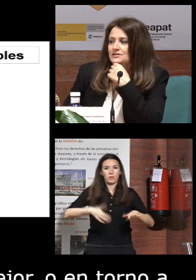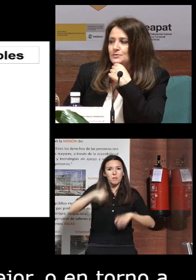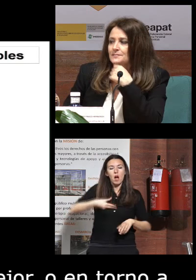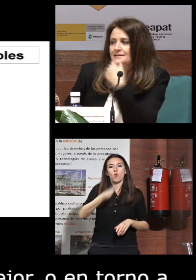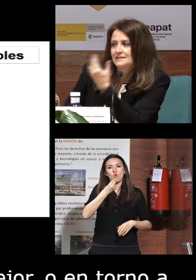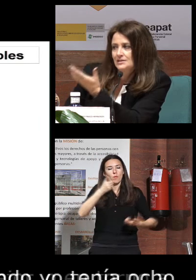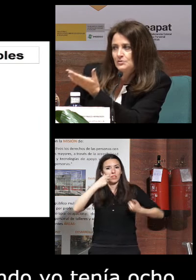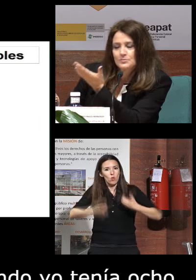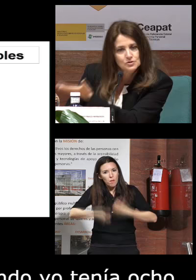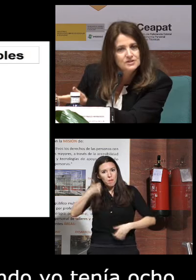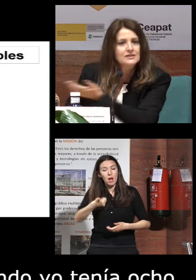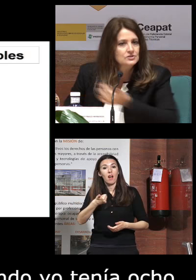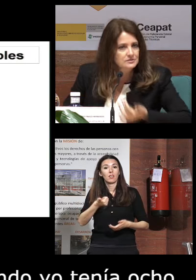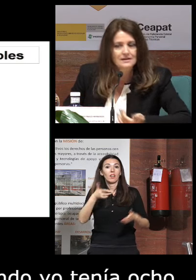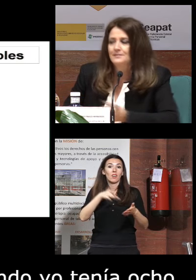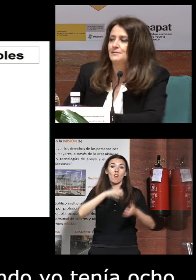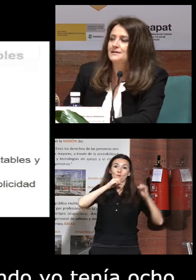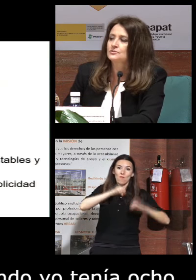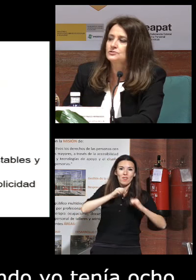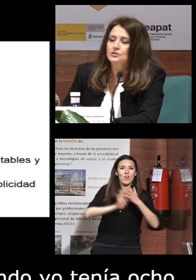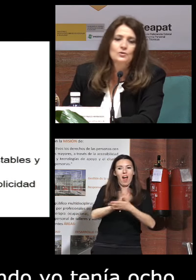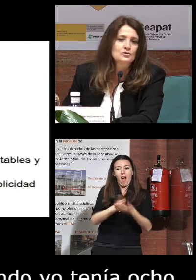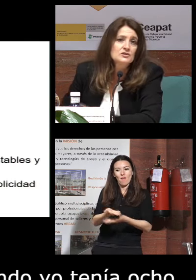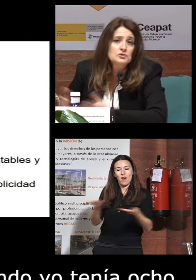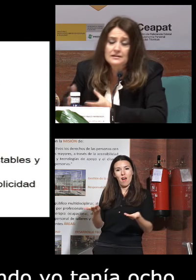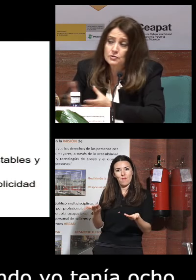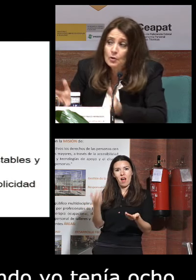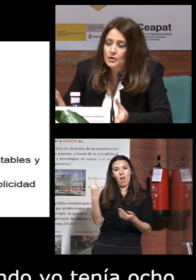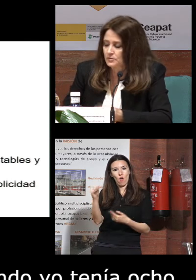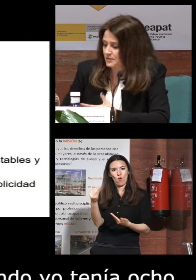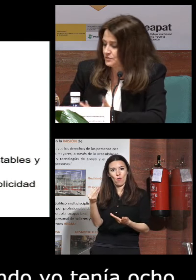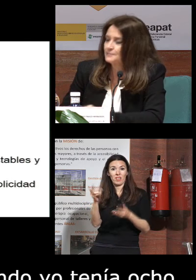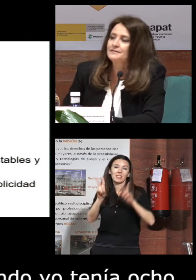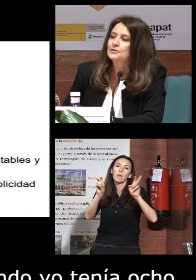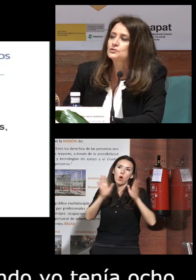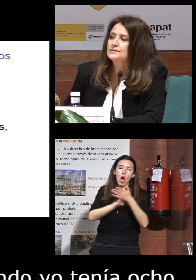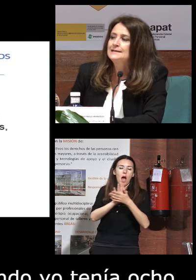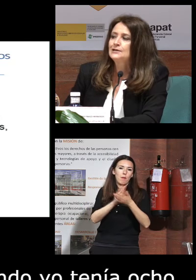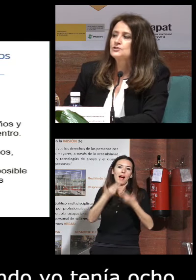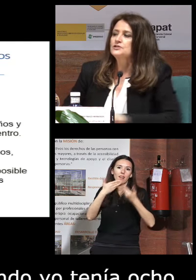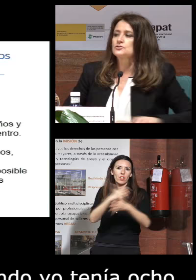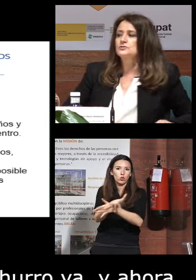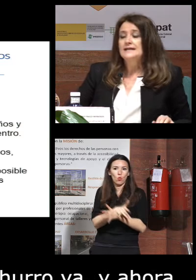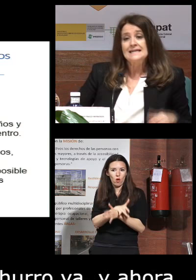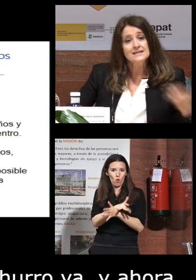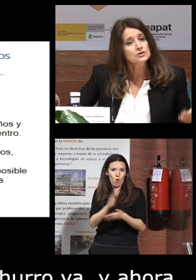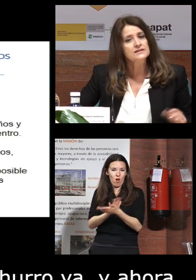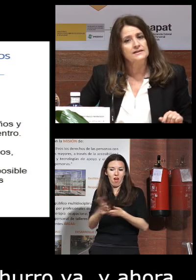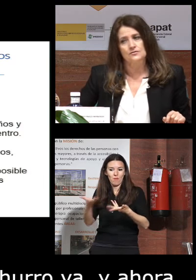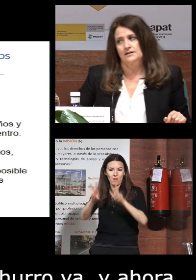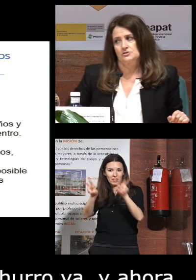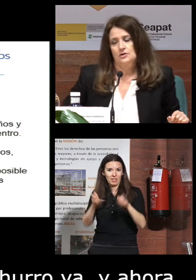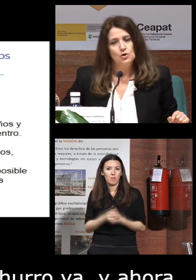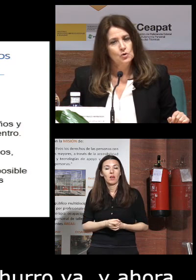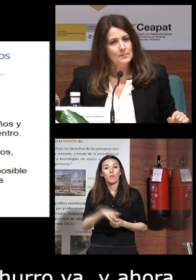alimentos saludables bueno pues los seniors hablaban a los juegos en torno a juego perdón hablaban a los niños ¿no? centros